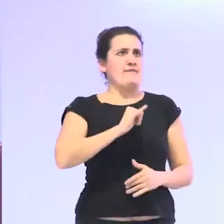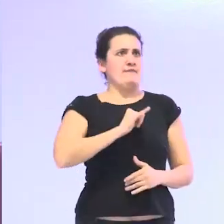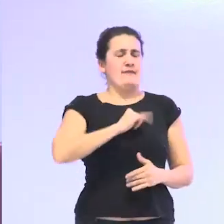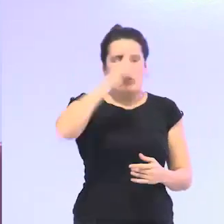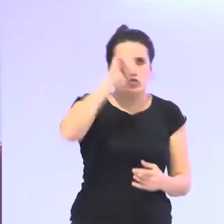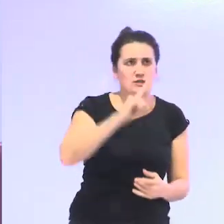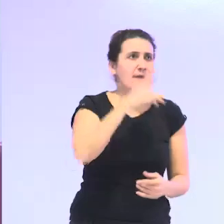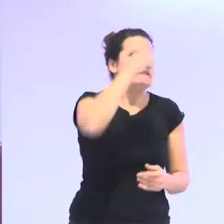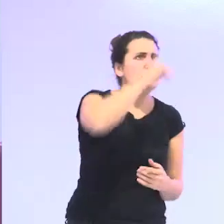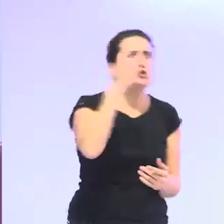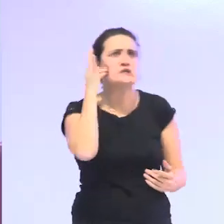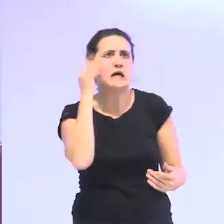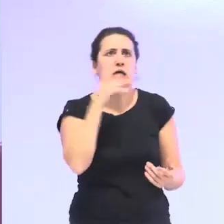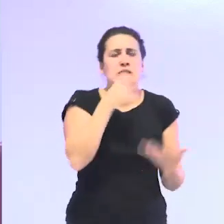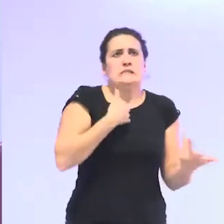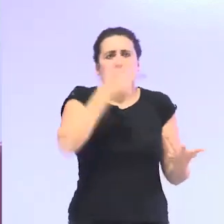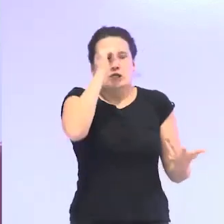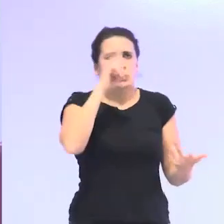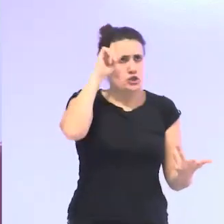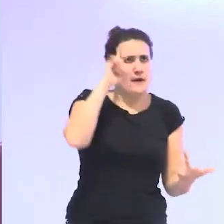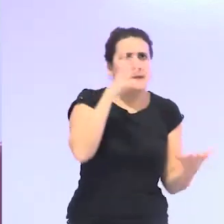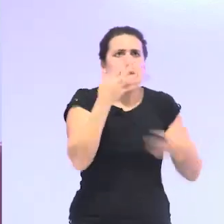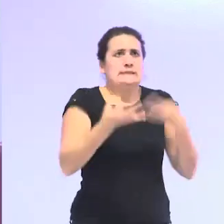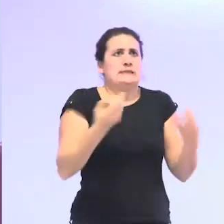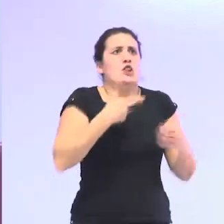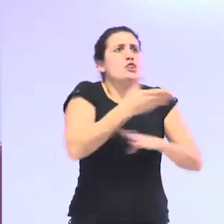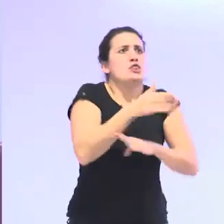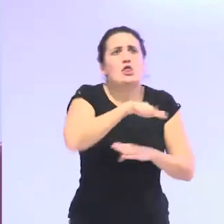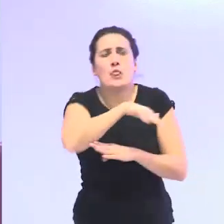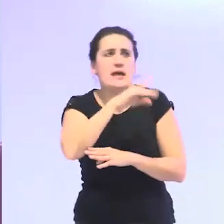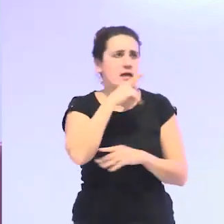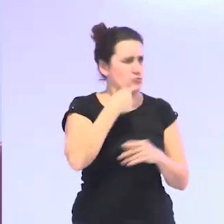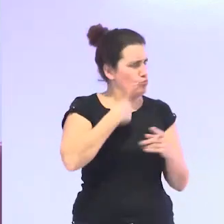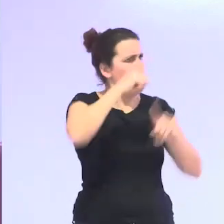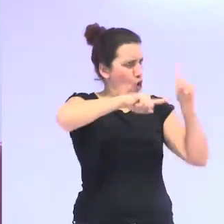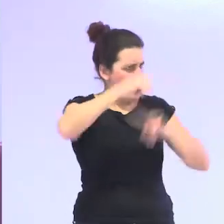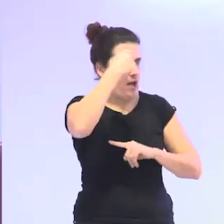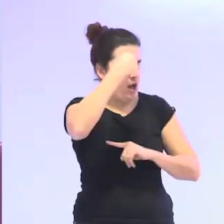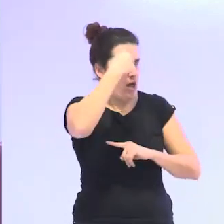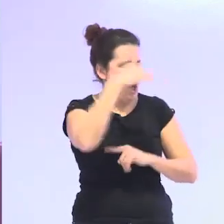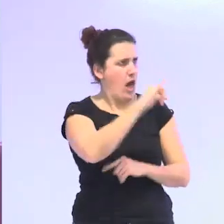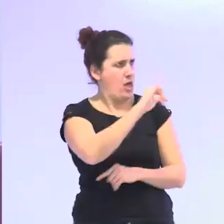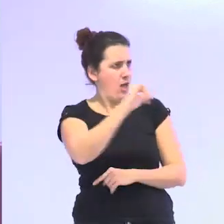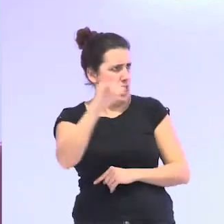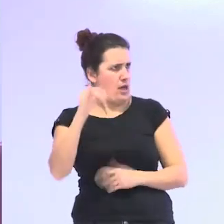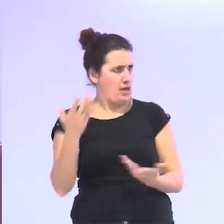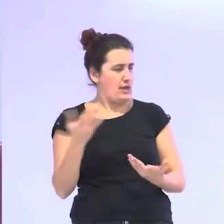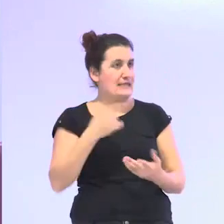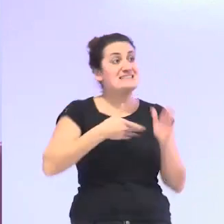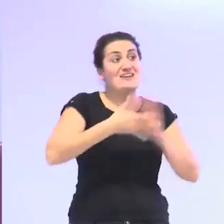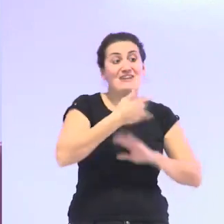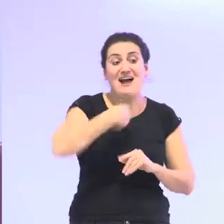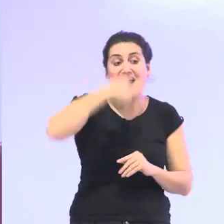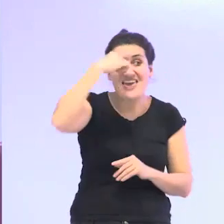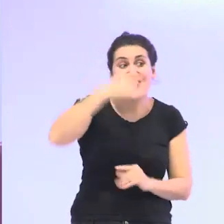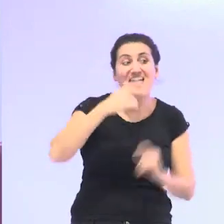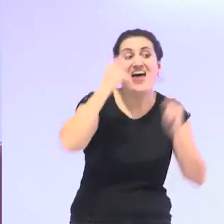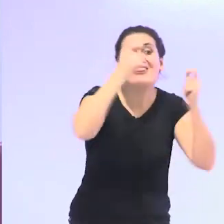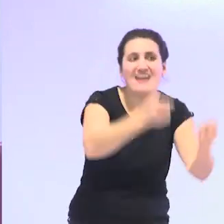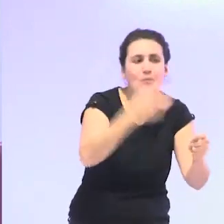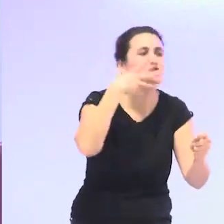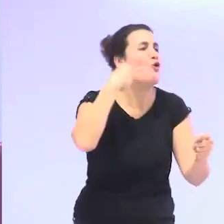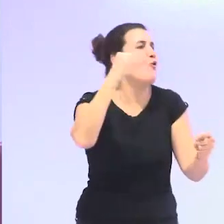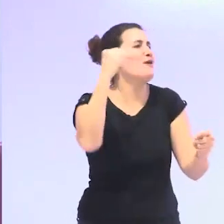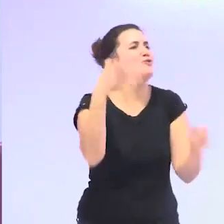saben lo que les gusta los chicos las chicas las chicas los chicos como de donde es decir tienen muchos problemas en la cabeza entonces idealizamos la etapa de la juventud